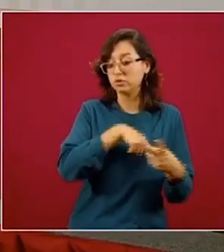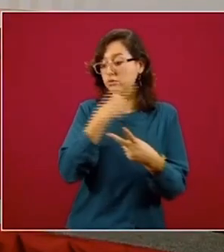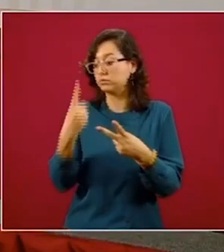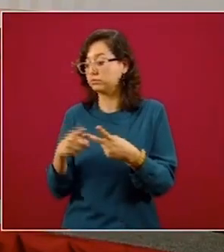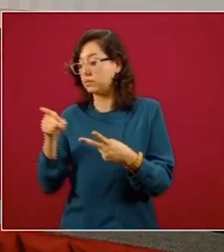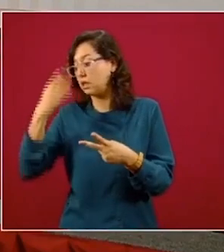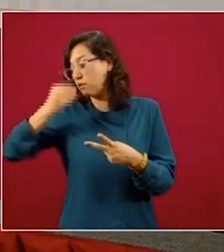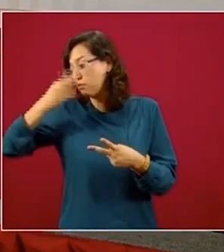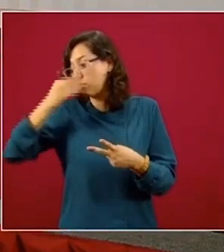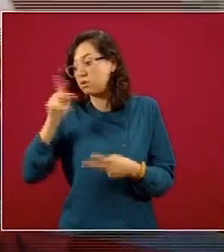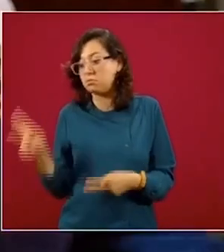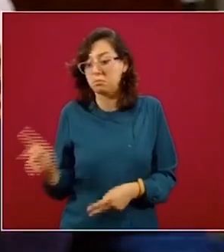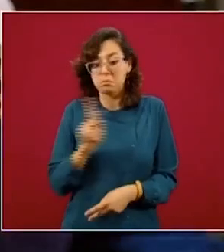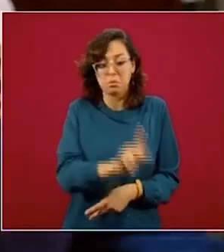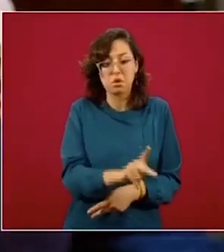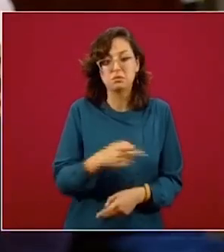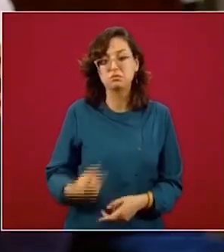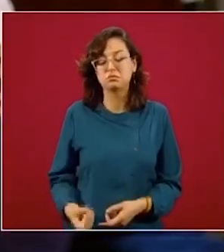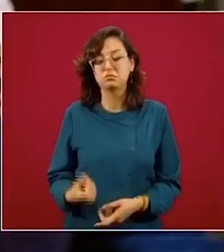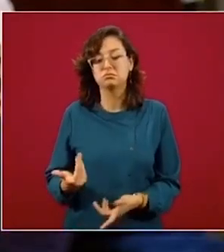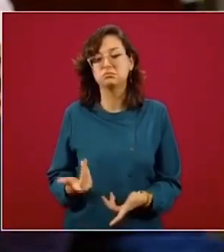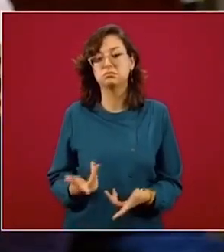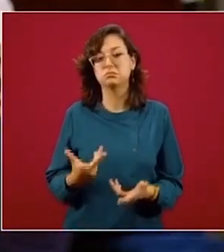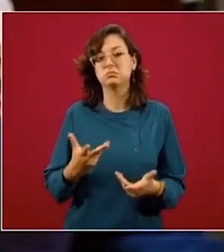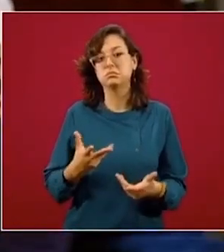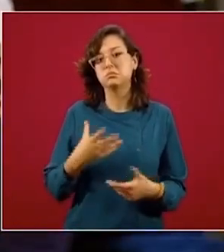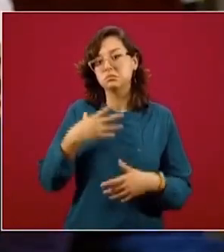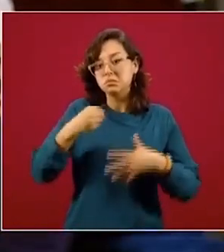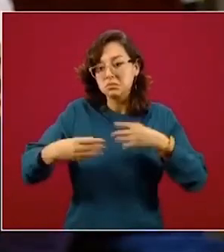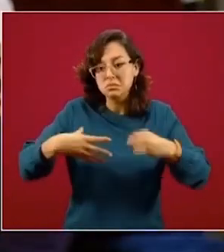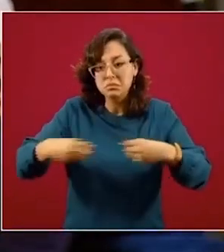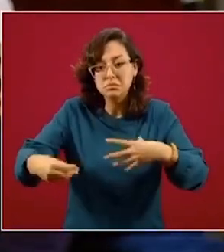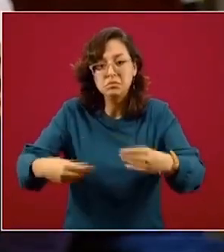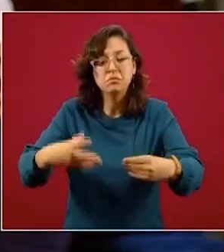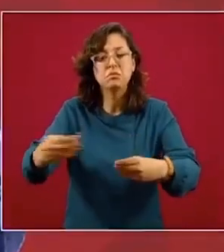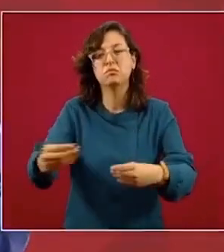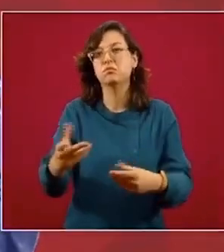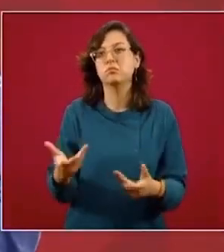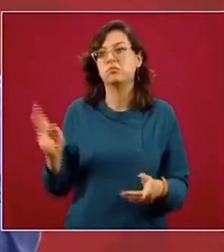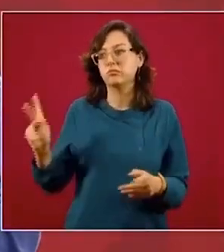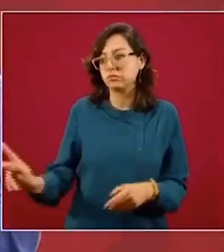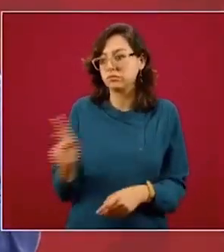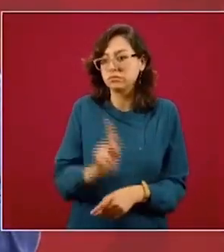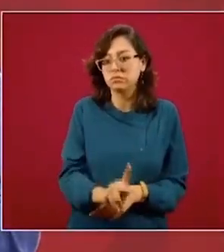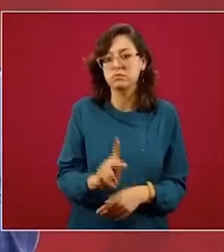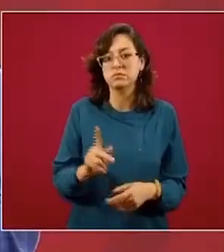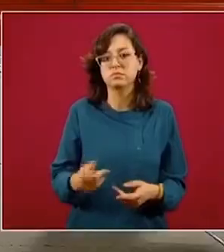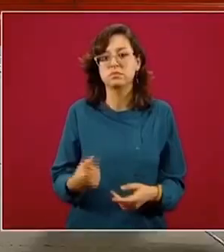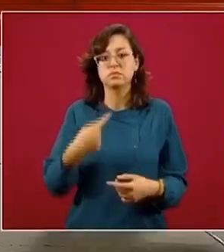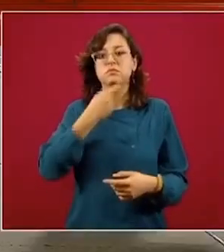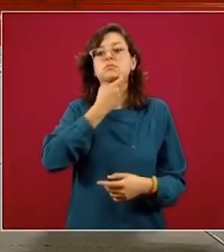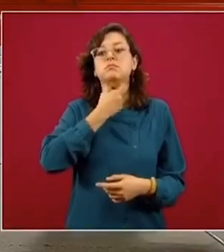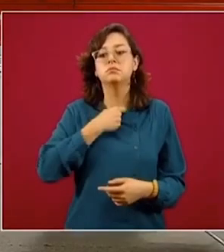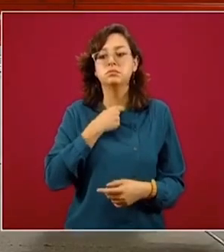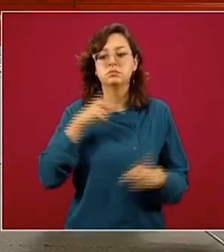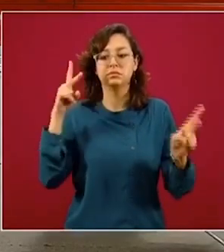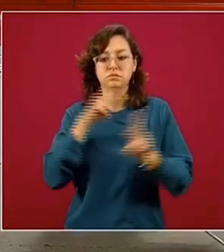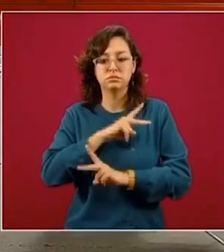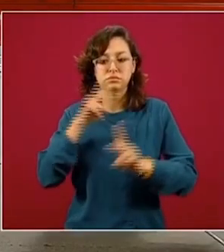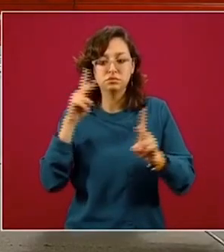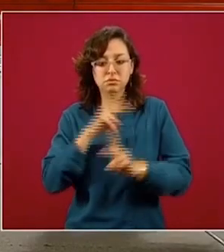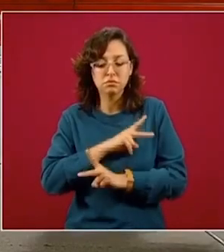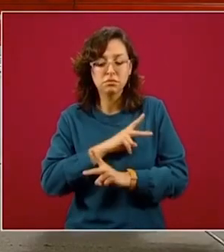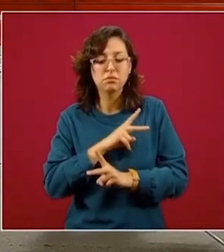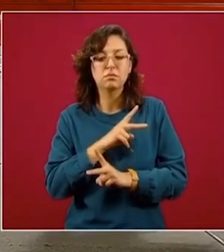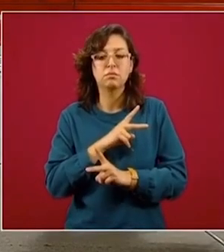vía de transmisión, la vía respiratoria, el sitio anatómico del daño principal, que son el aparato respiratorio, el